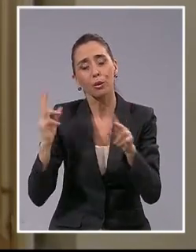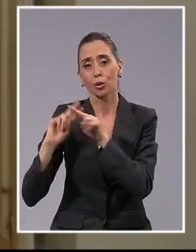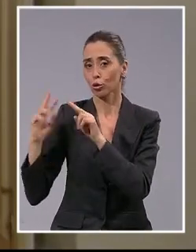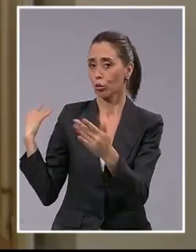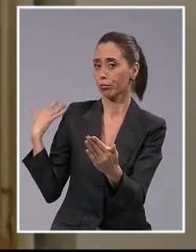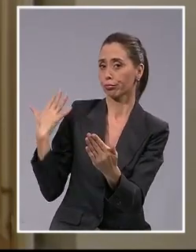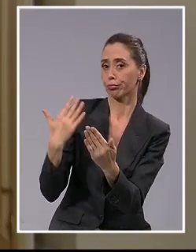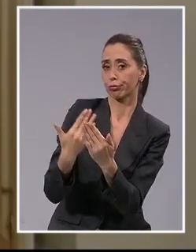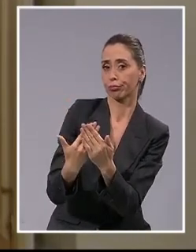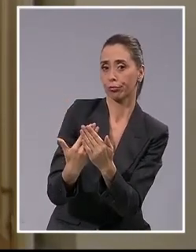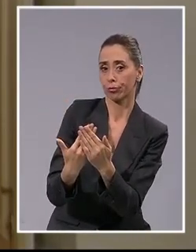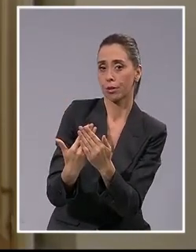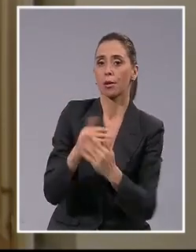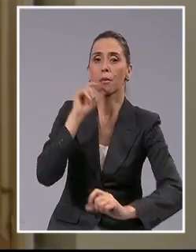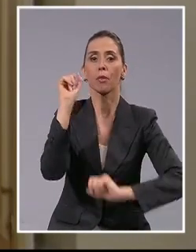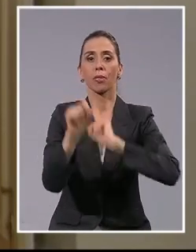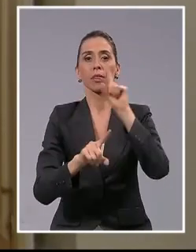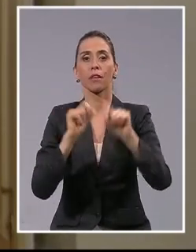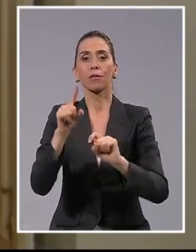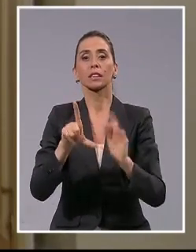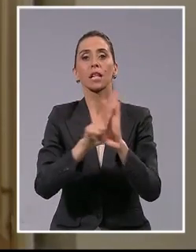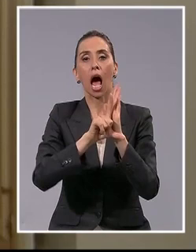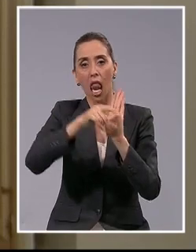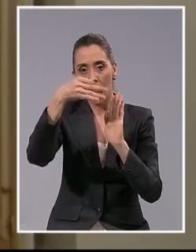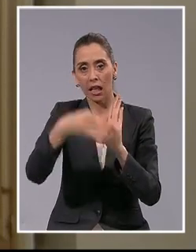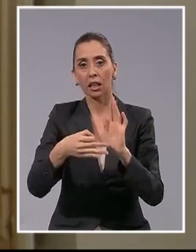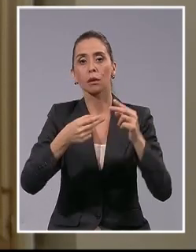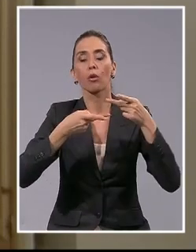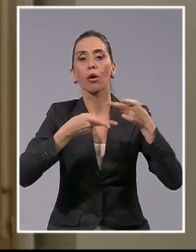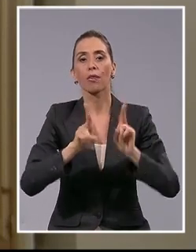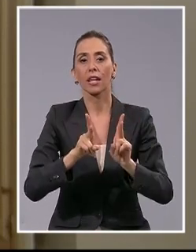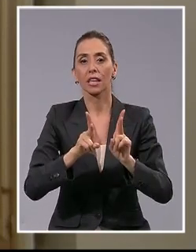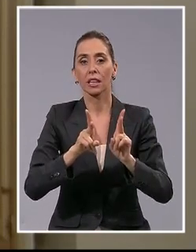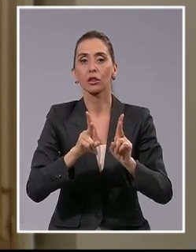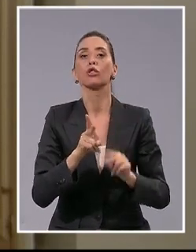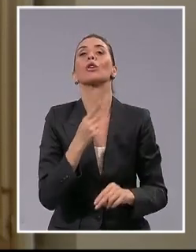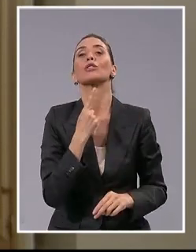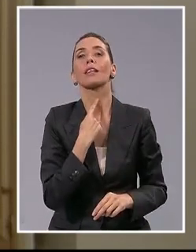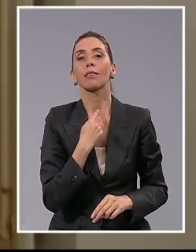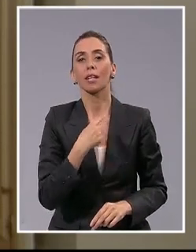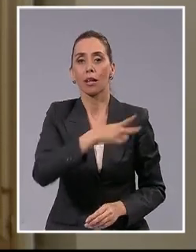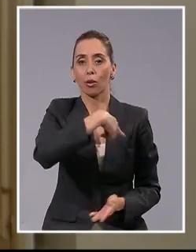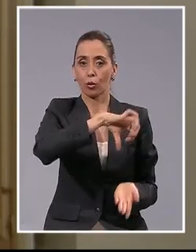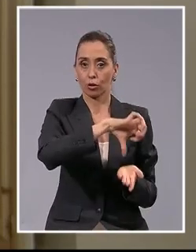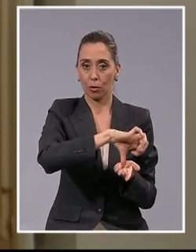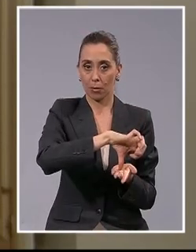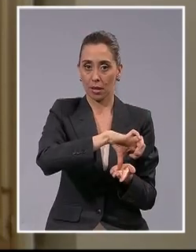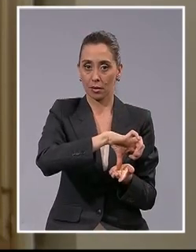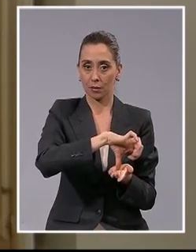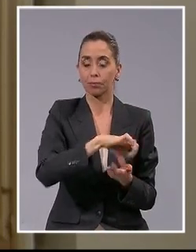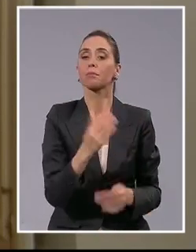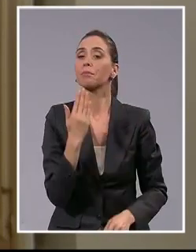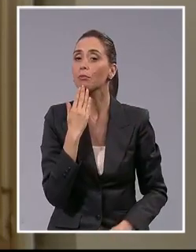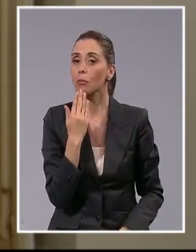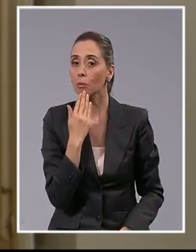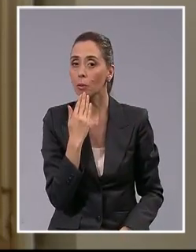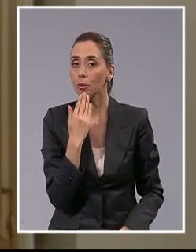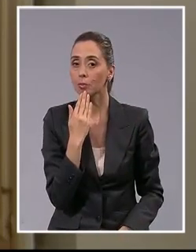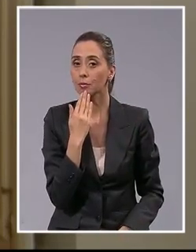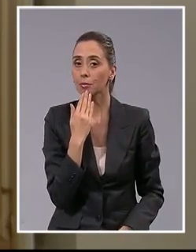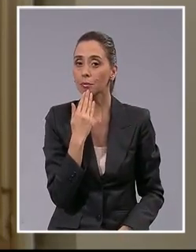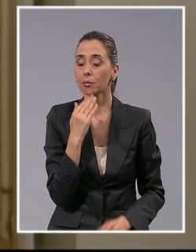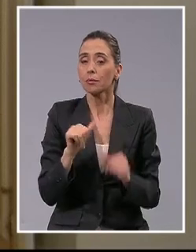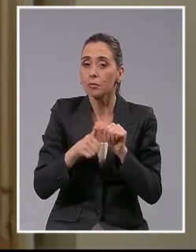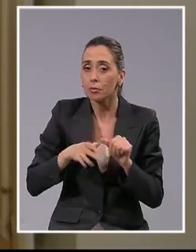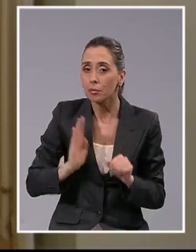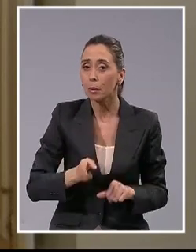realizado por la defensa de los legítimos derechos e intereses de nuestro país y también por